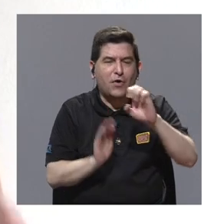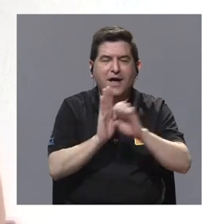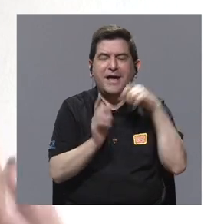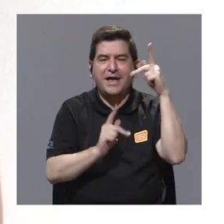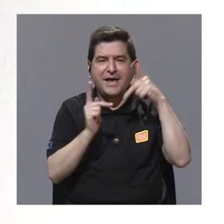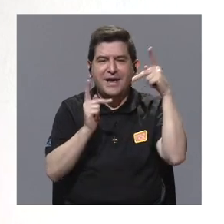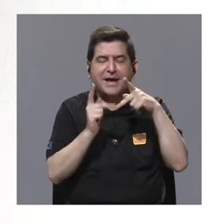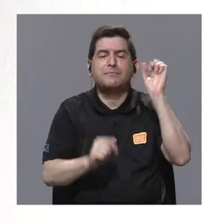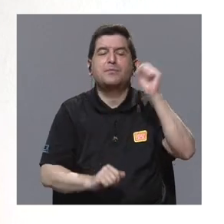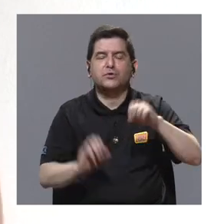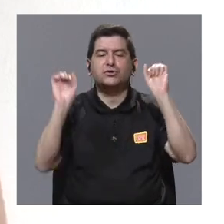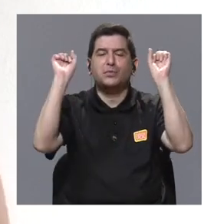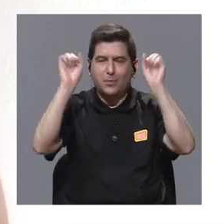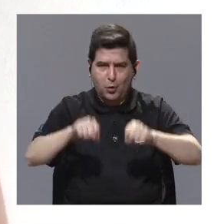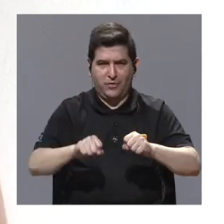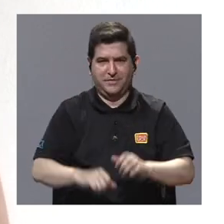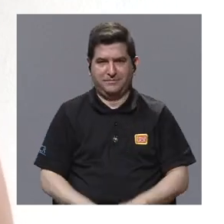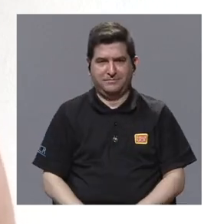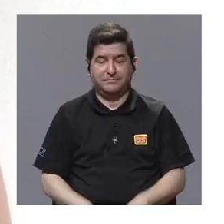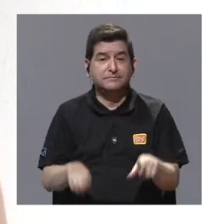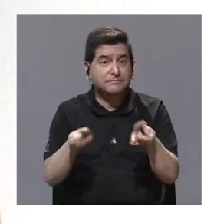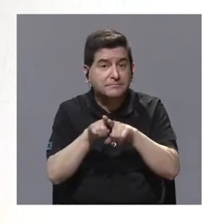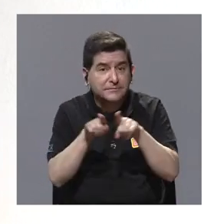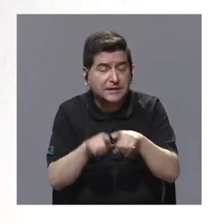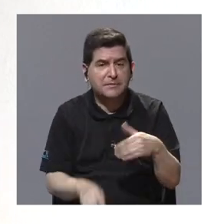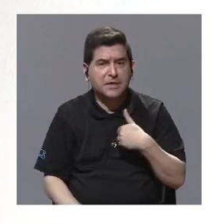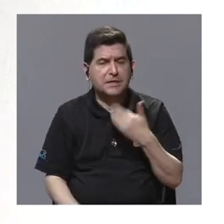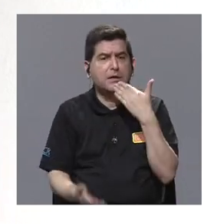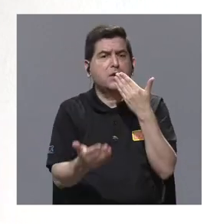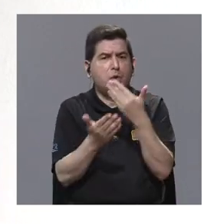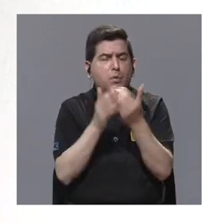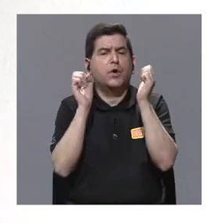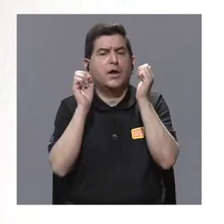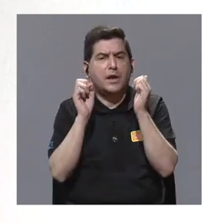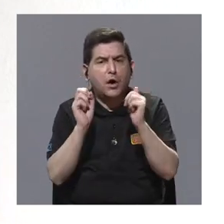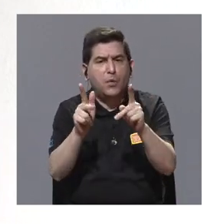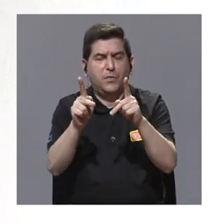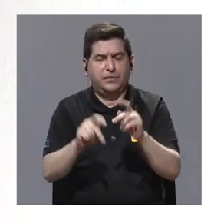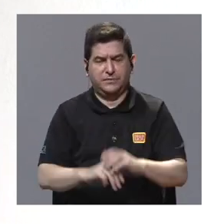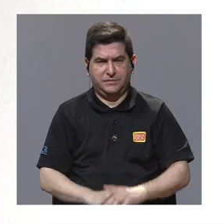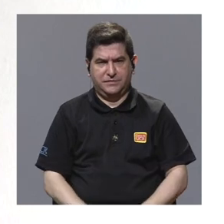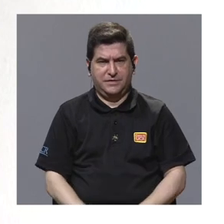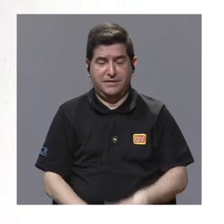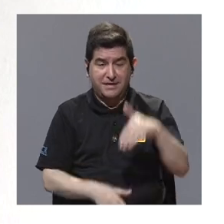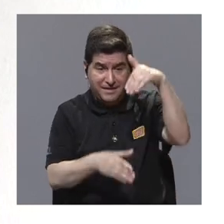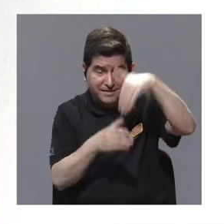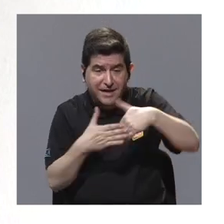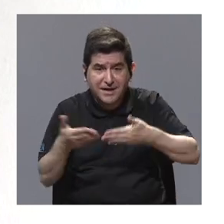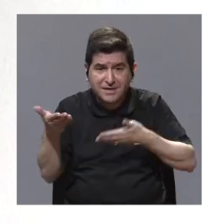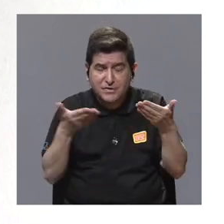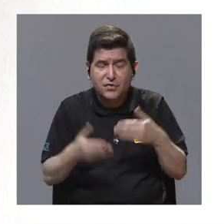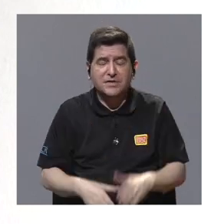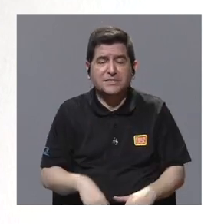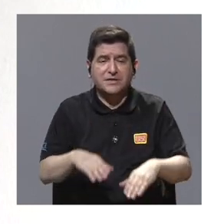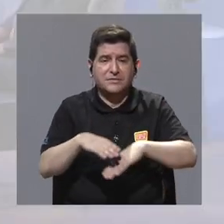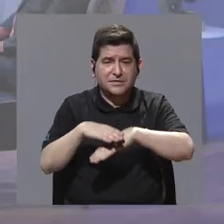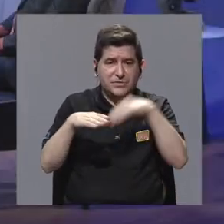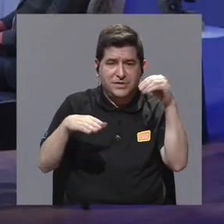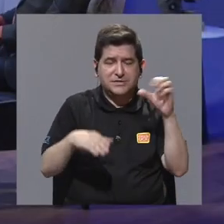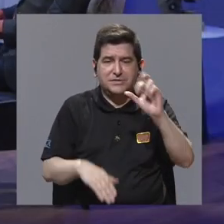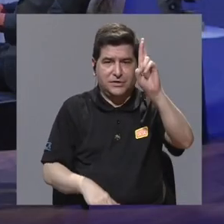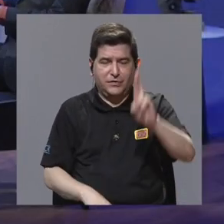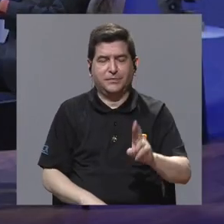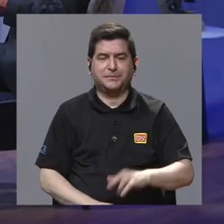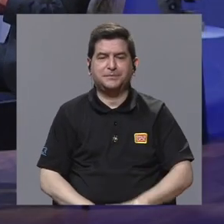perfecto de que sí es posible y que además tiene muy buena cabida o puede tener muy buena cabida dentro del servicio exterior de los servicios de salud.